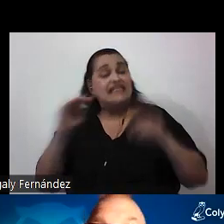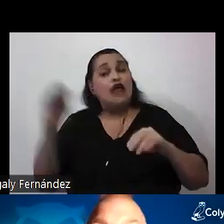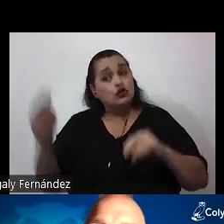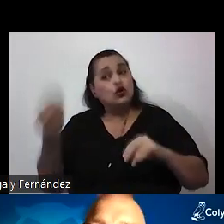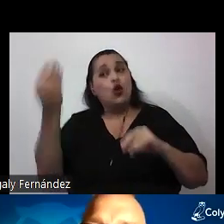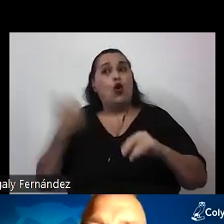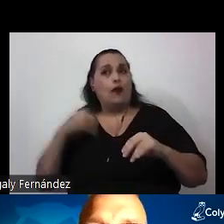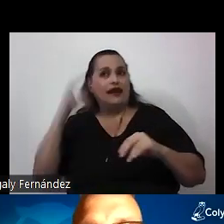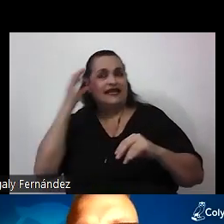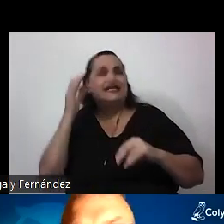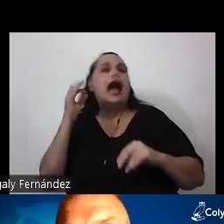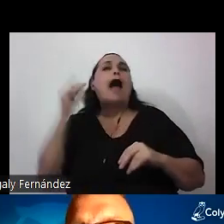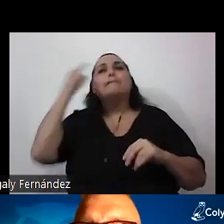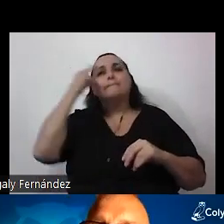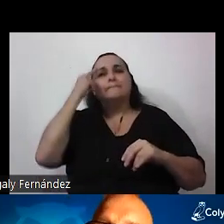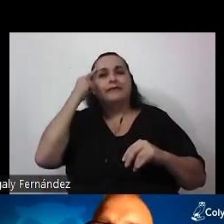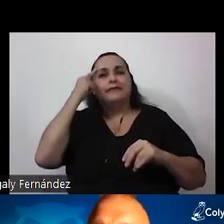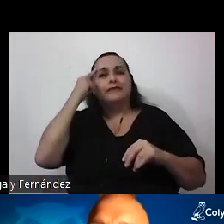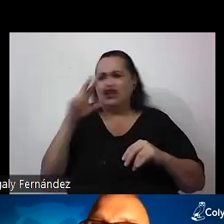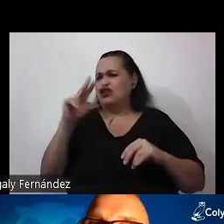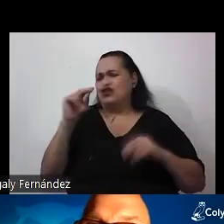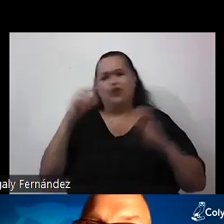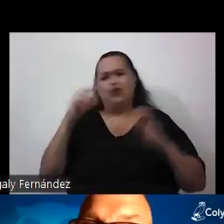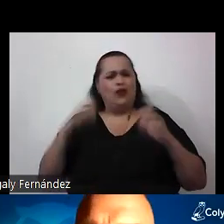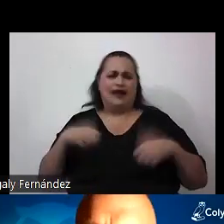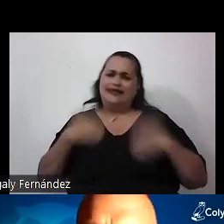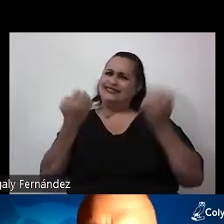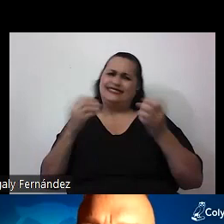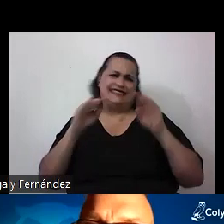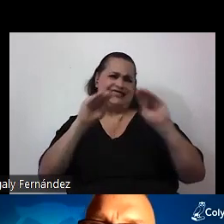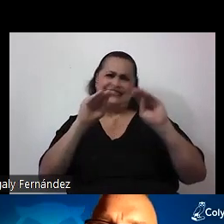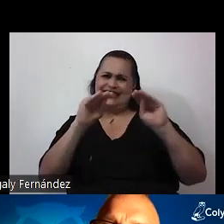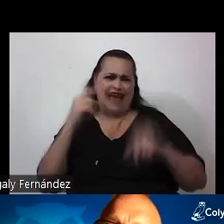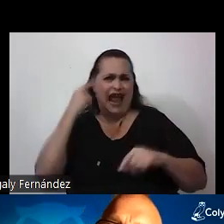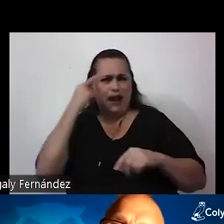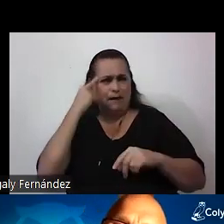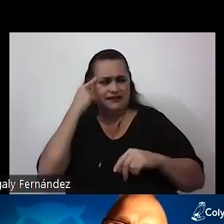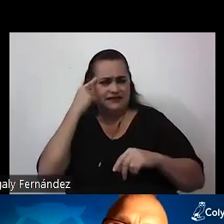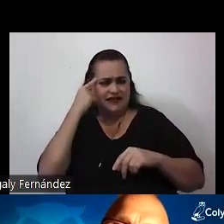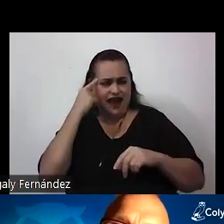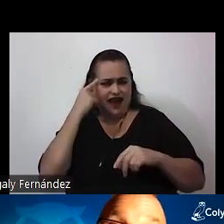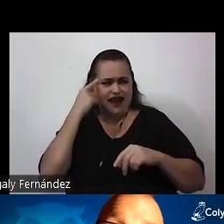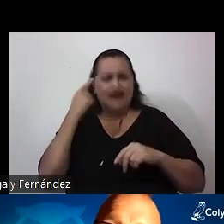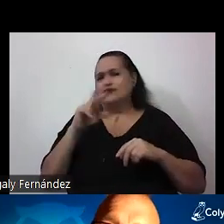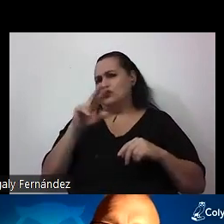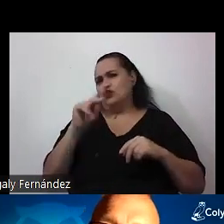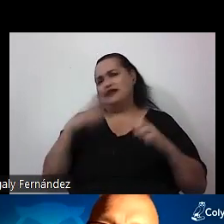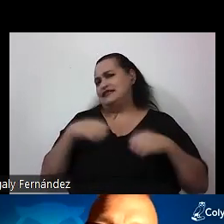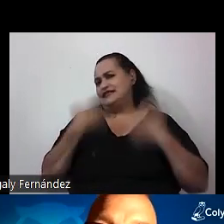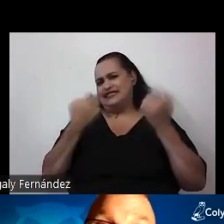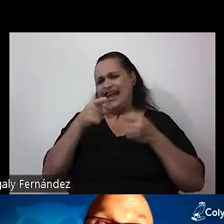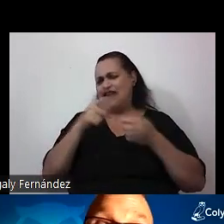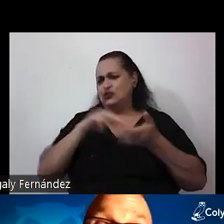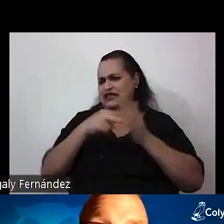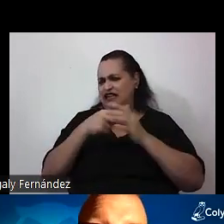pensar. Bueno, no existe ese enseñar a pensar que además es bastante insultante para los